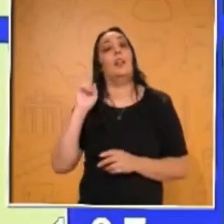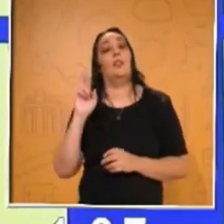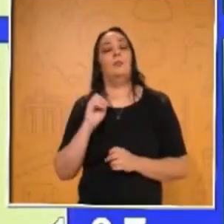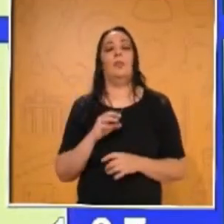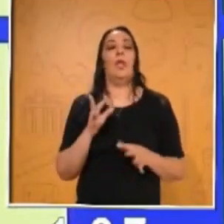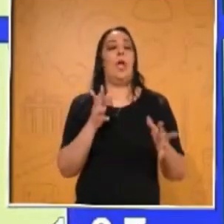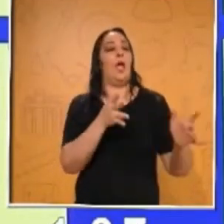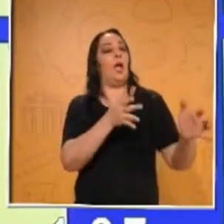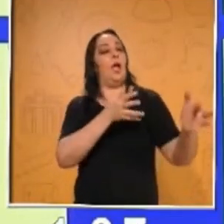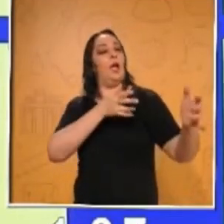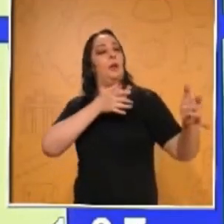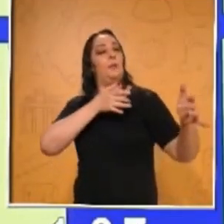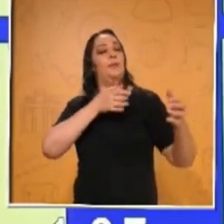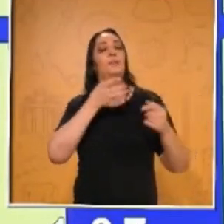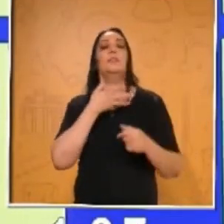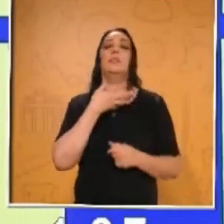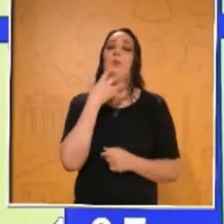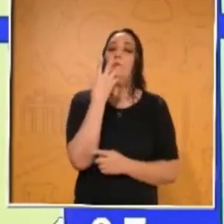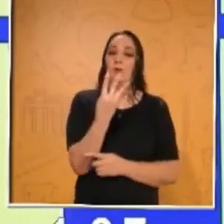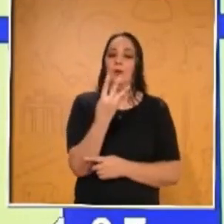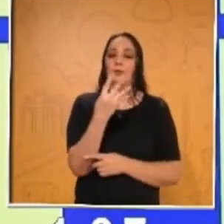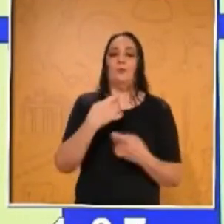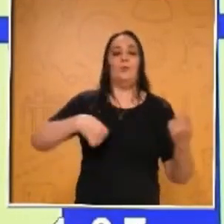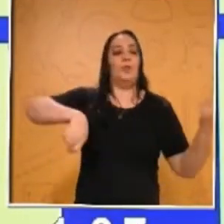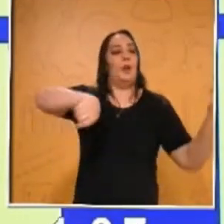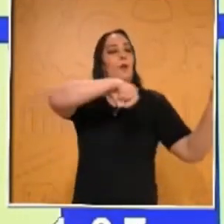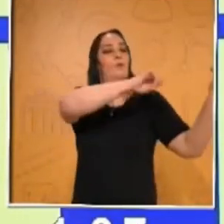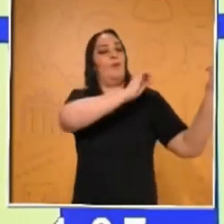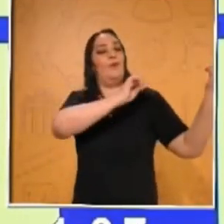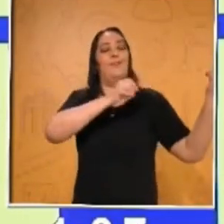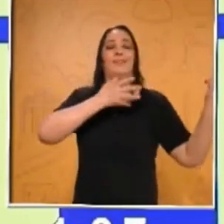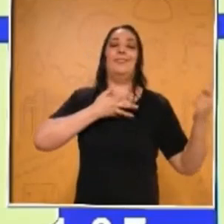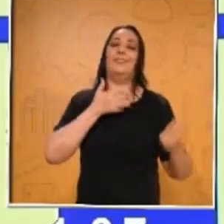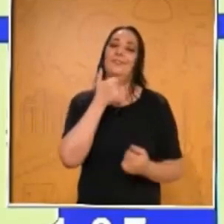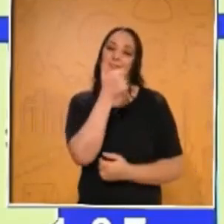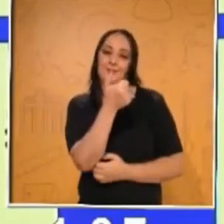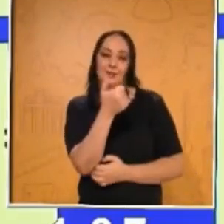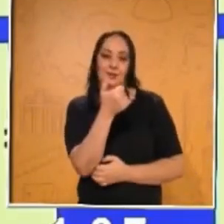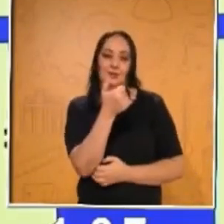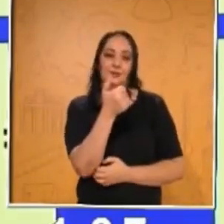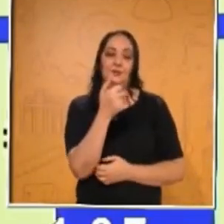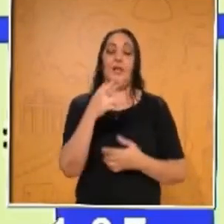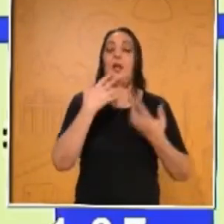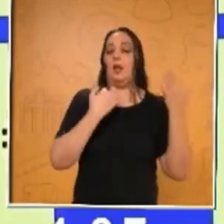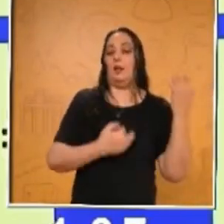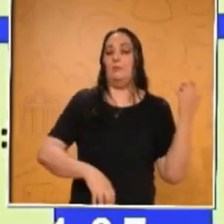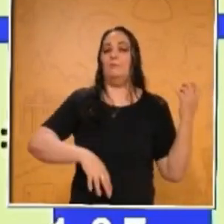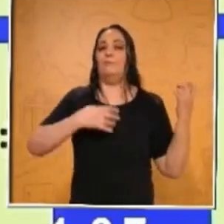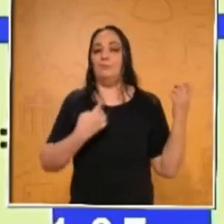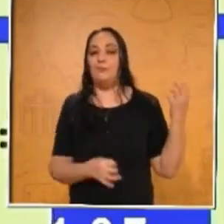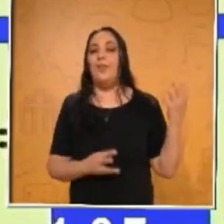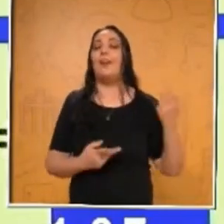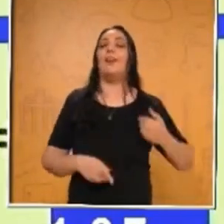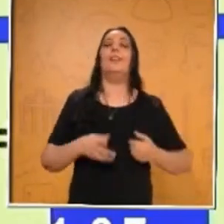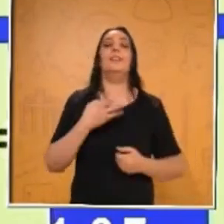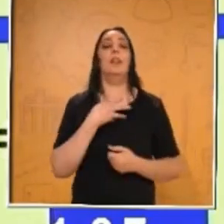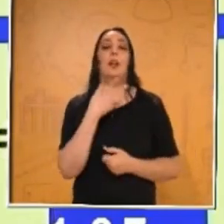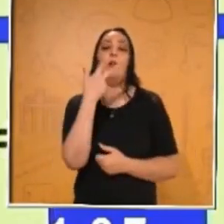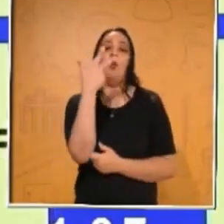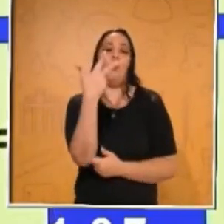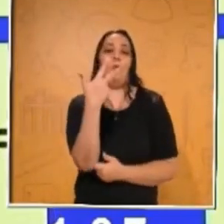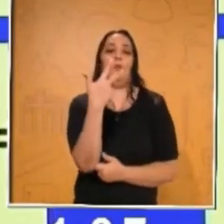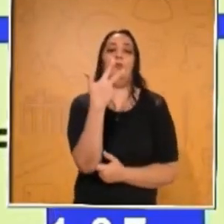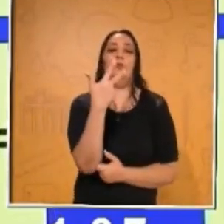El arpa tiene cuatro. El violín tiene seis. La guitarra tiene ocho.